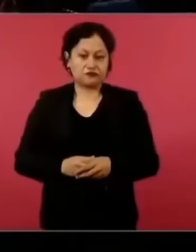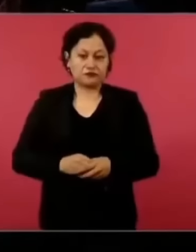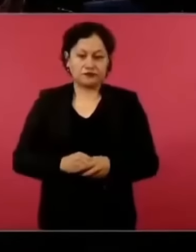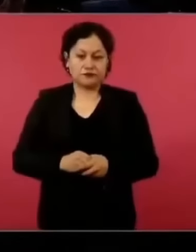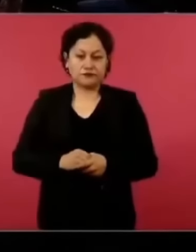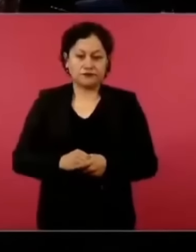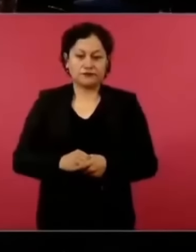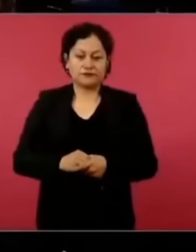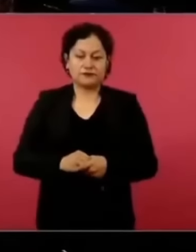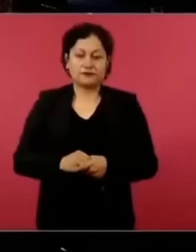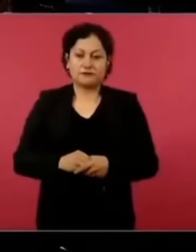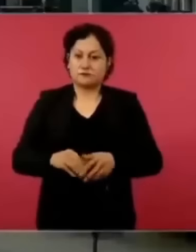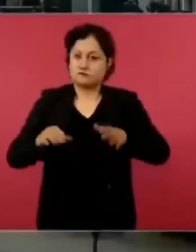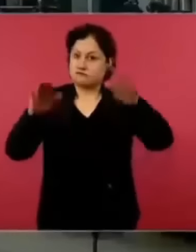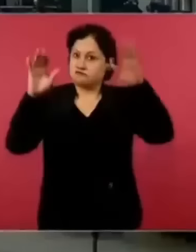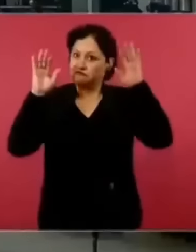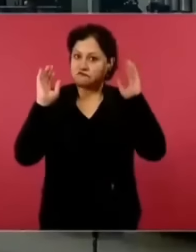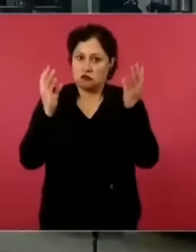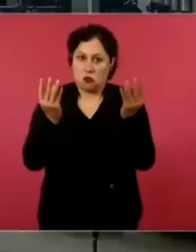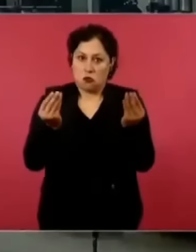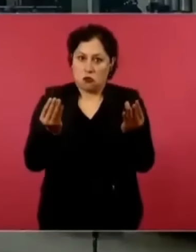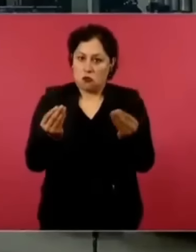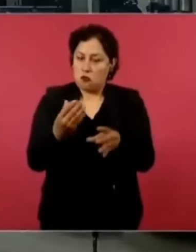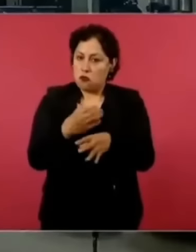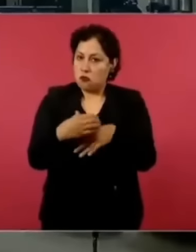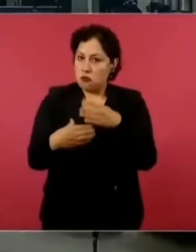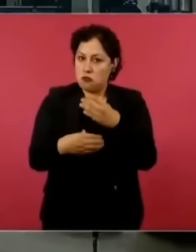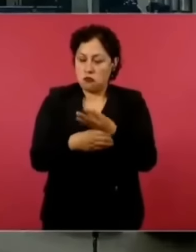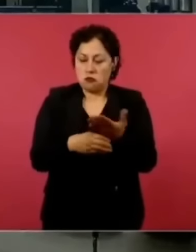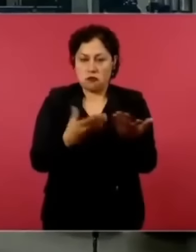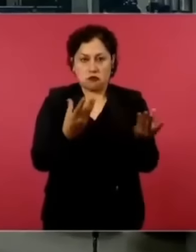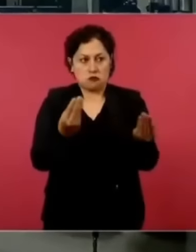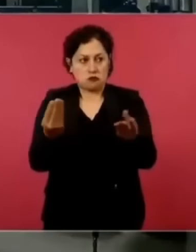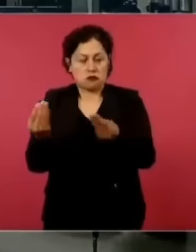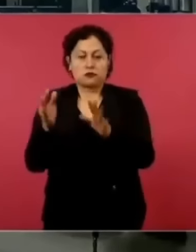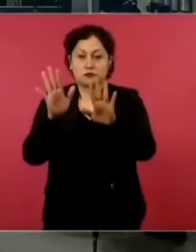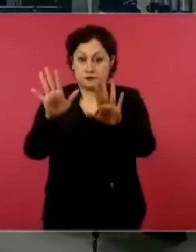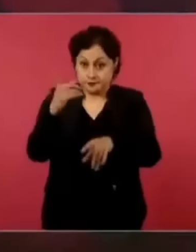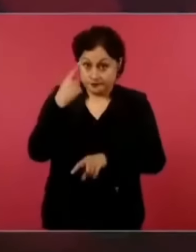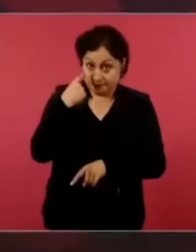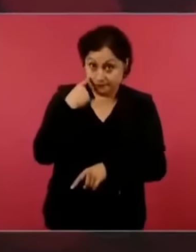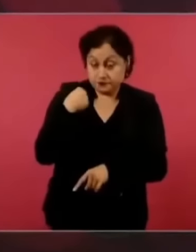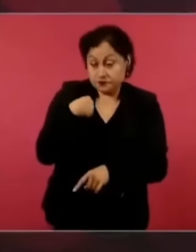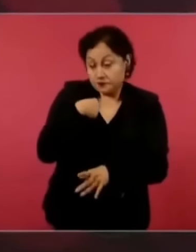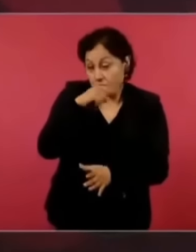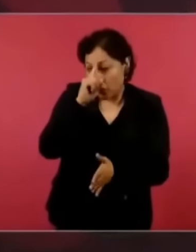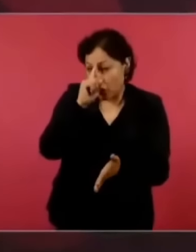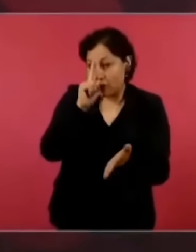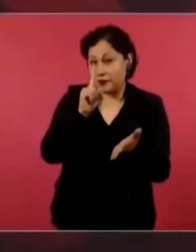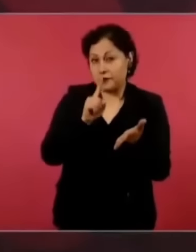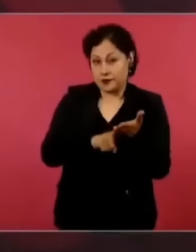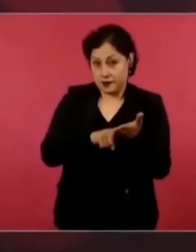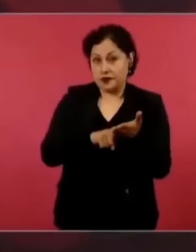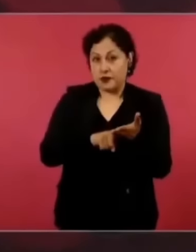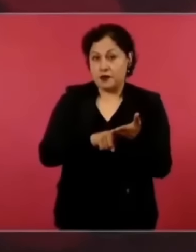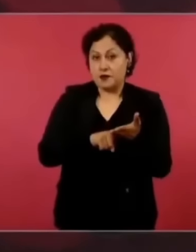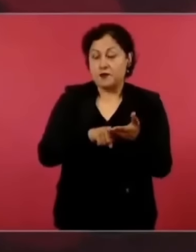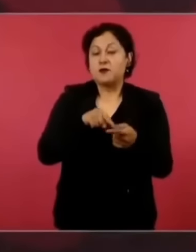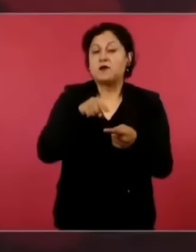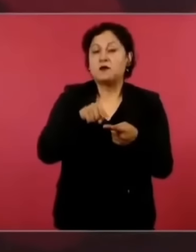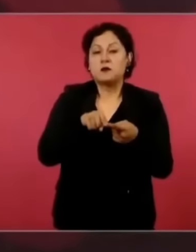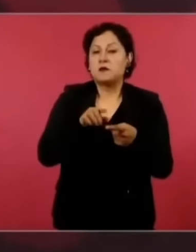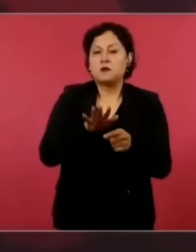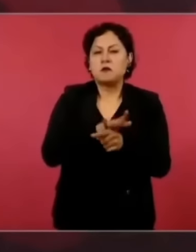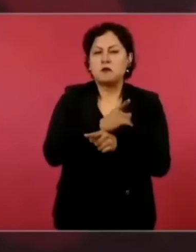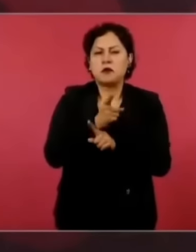A varios factores. Lo atribuyo a que se acabó la corrupción,